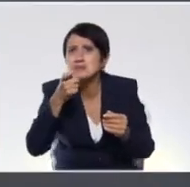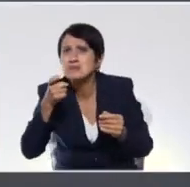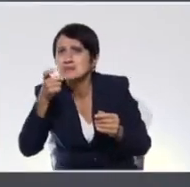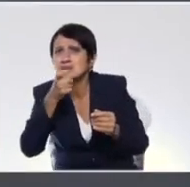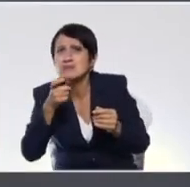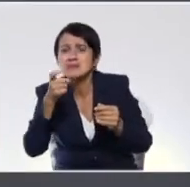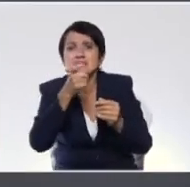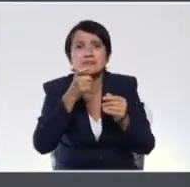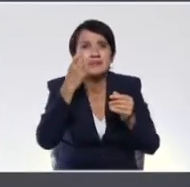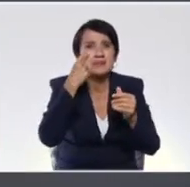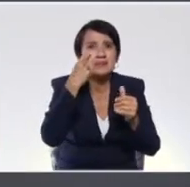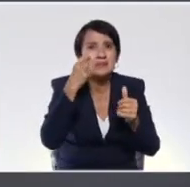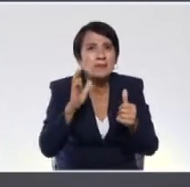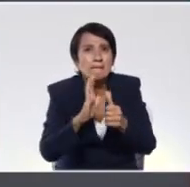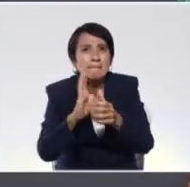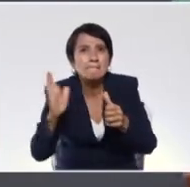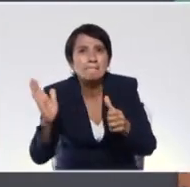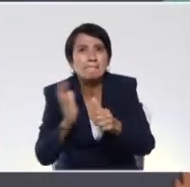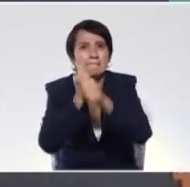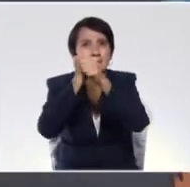que te va a quitar